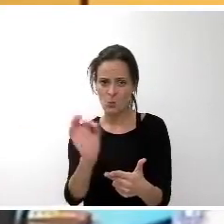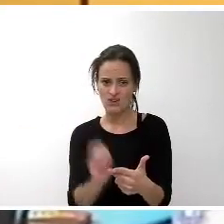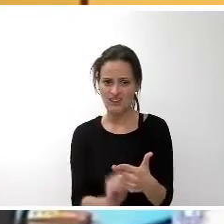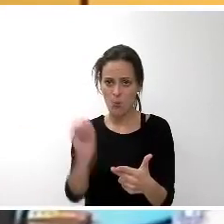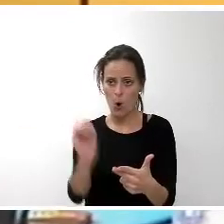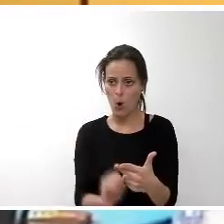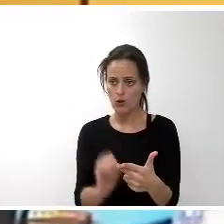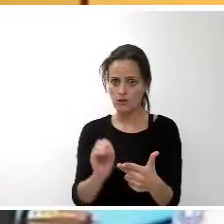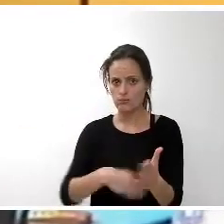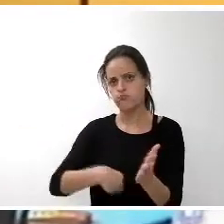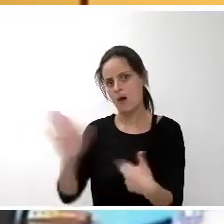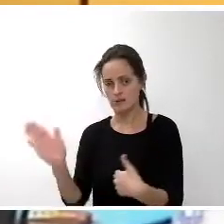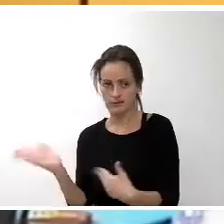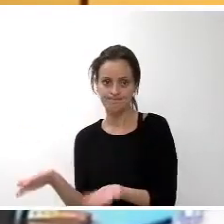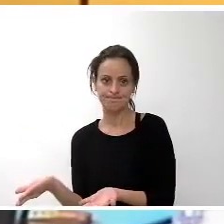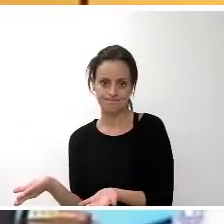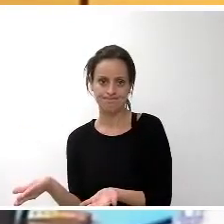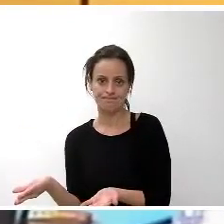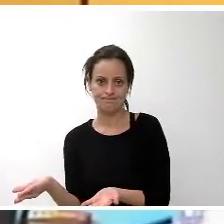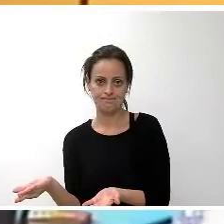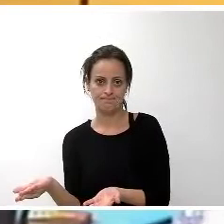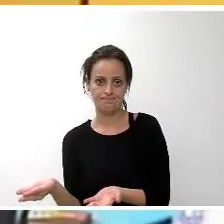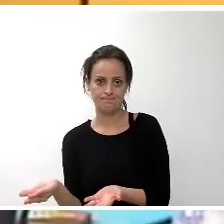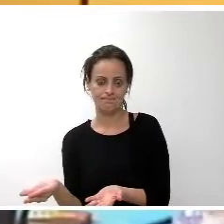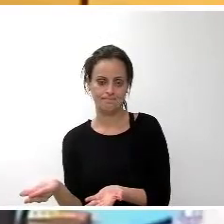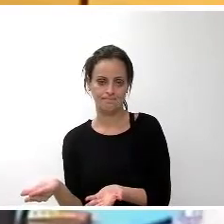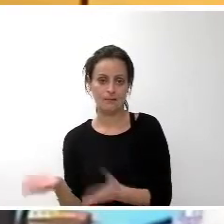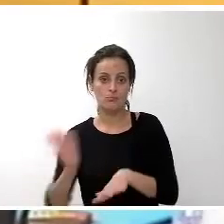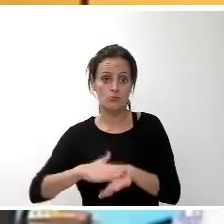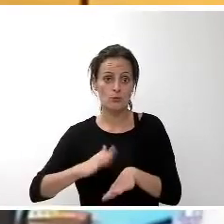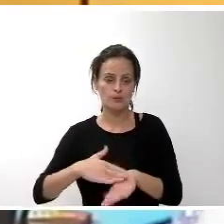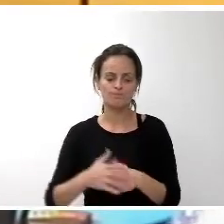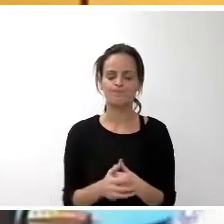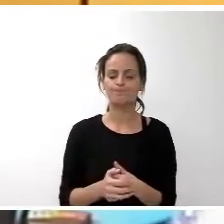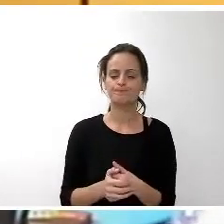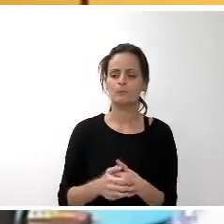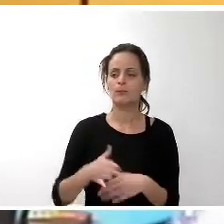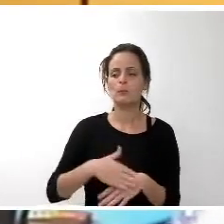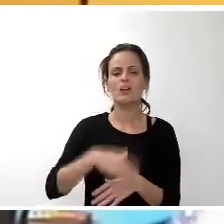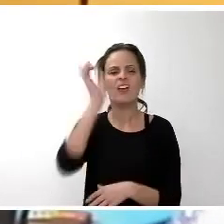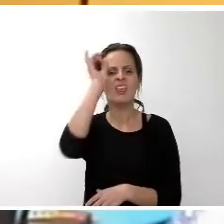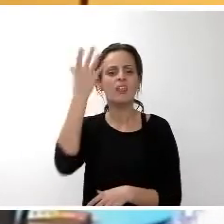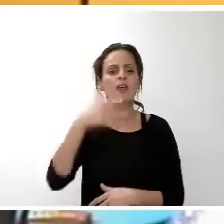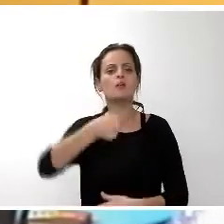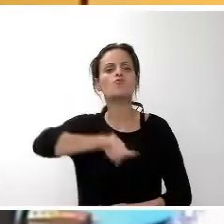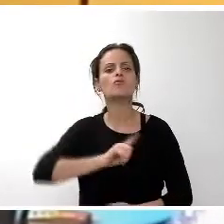los números que hoy presentamos. Porque, desde luego, nuestra idea no es